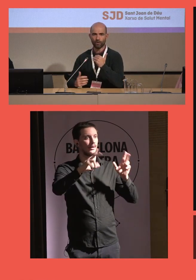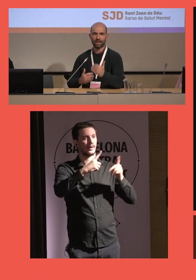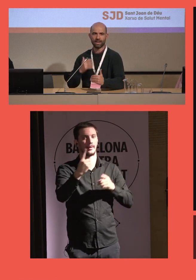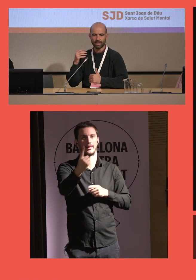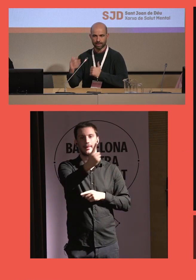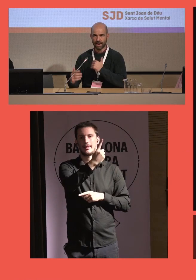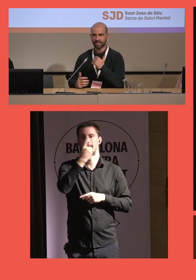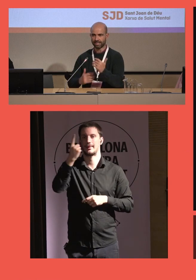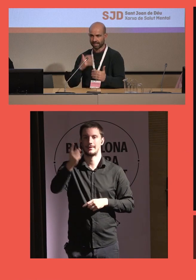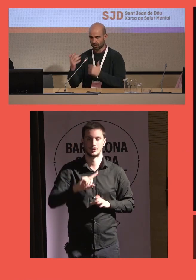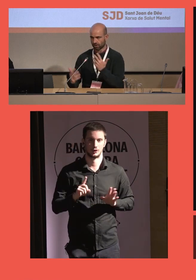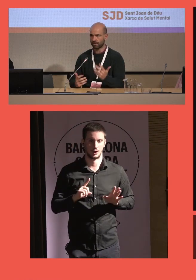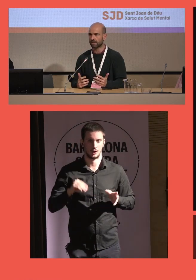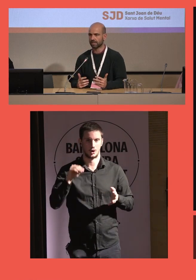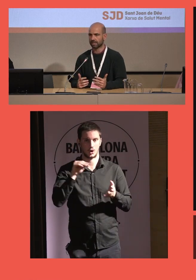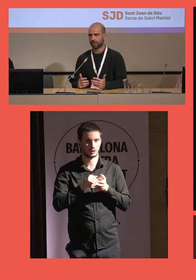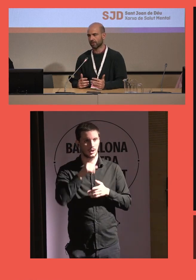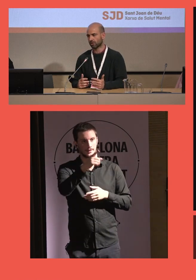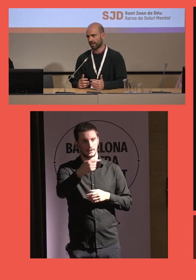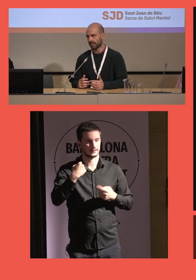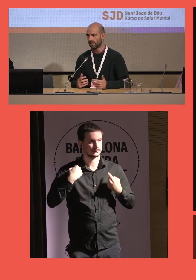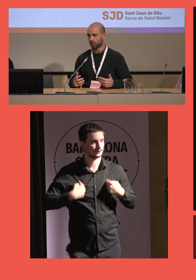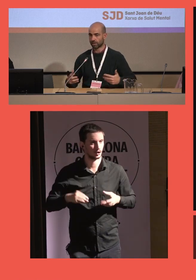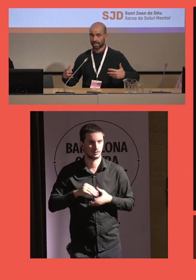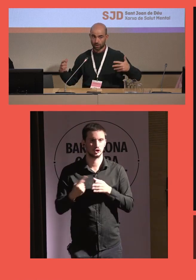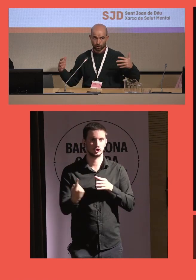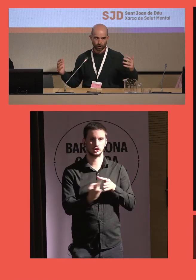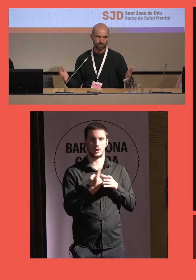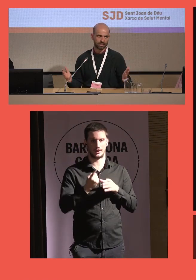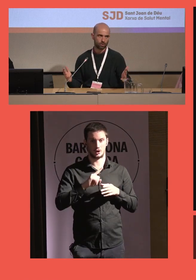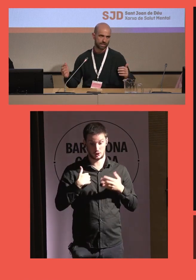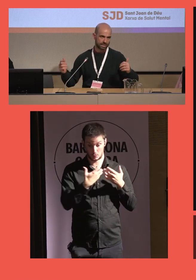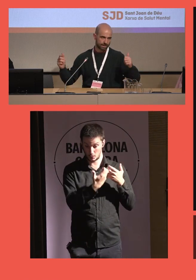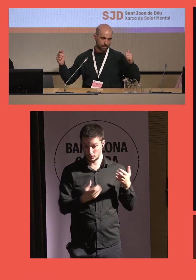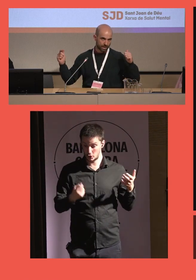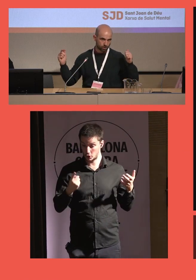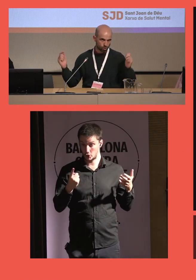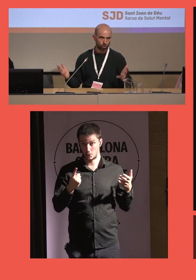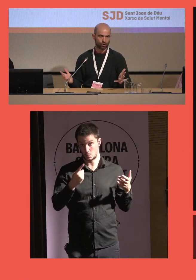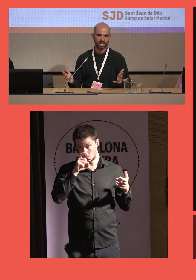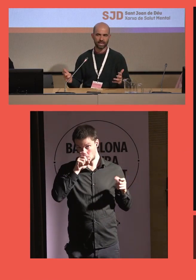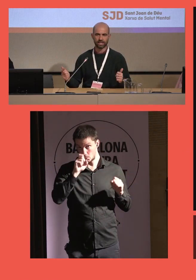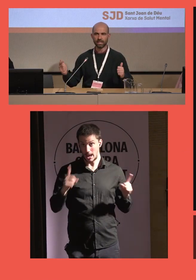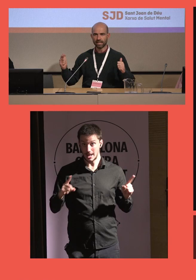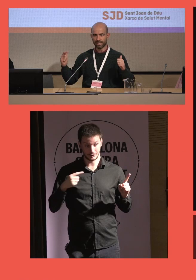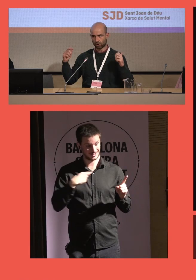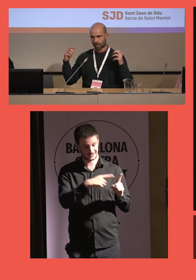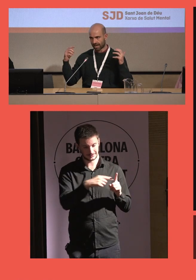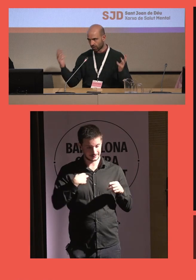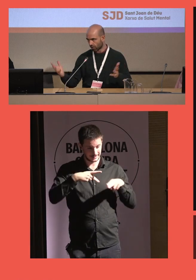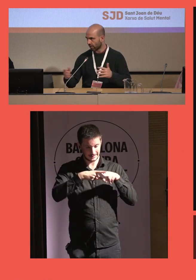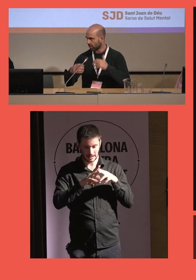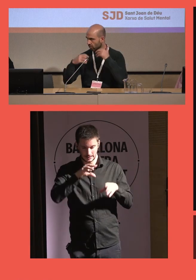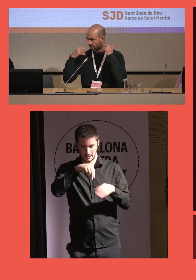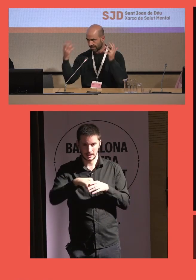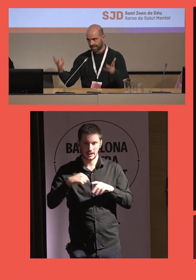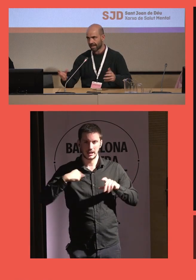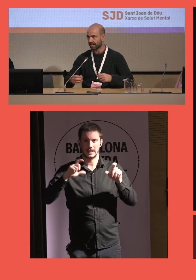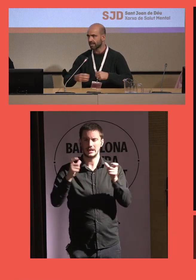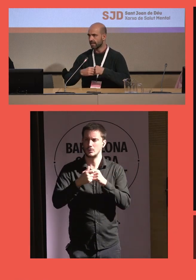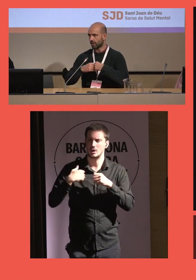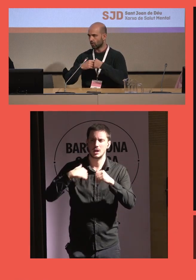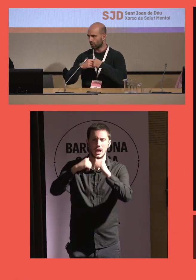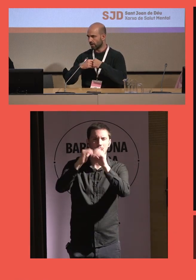no puedan enraizar y se queden otra vez en su acción de soledad. Entonces, en estos doce meses lo que intentamos hacer todos los talleres y todas las reuniones con